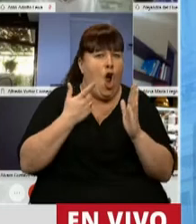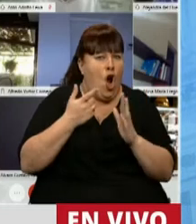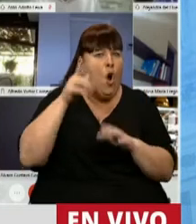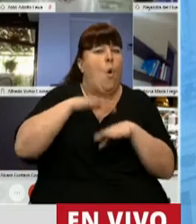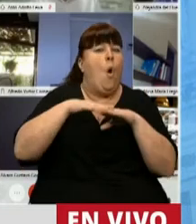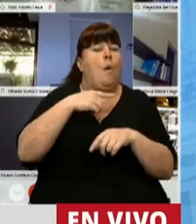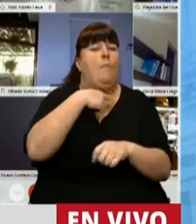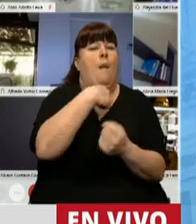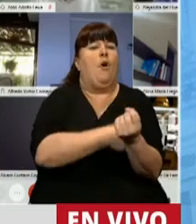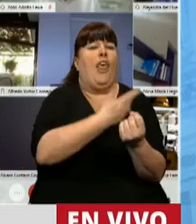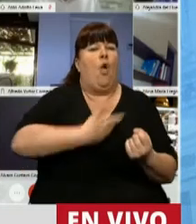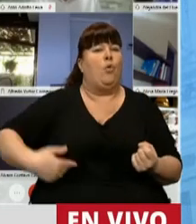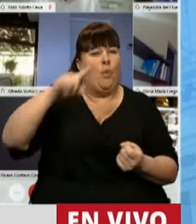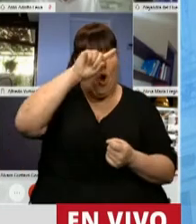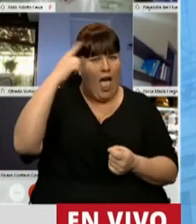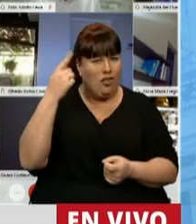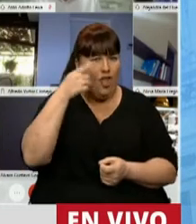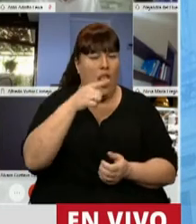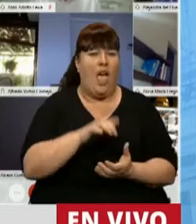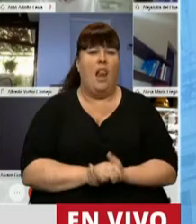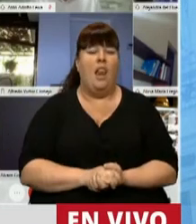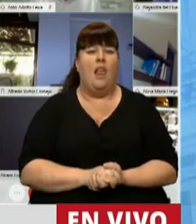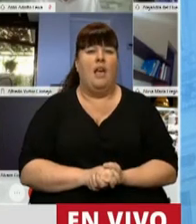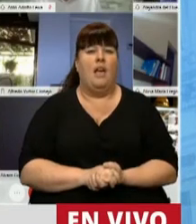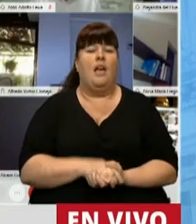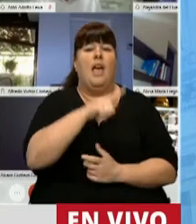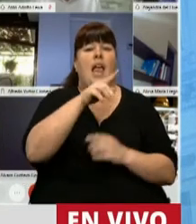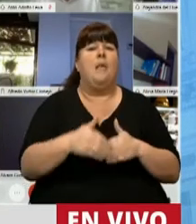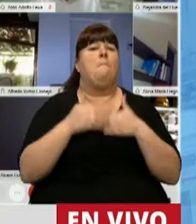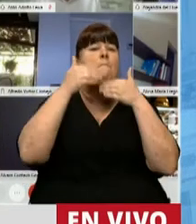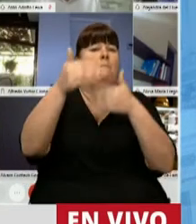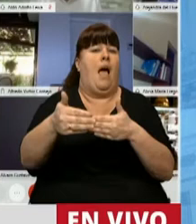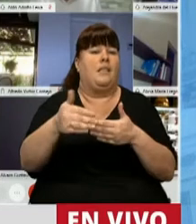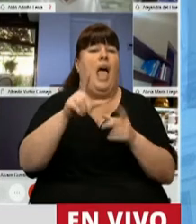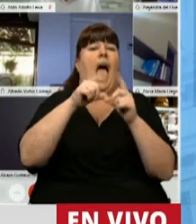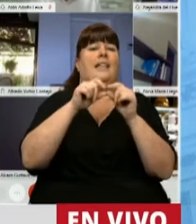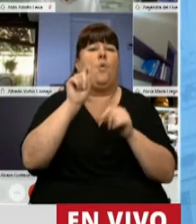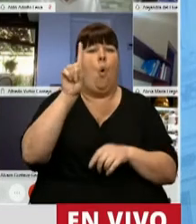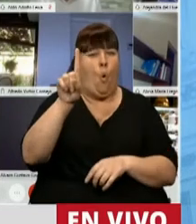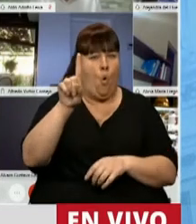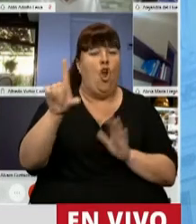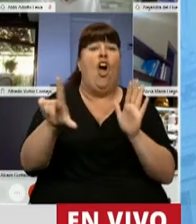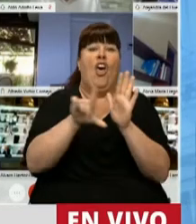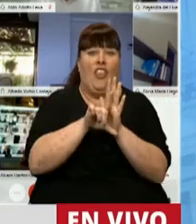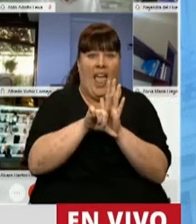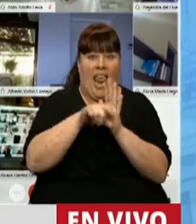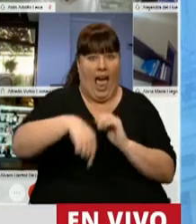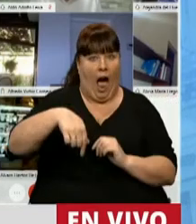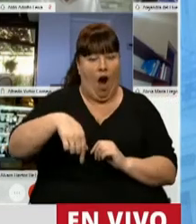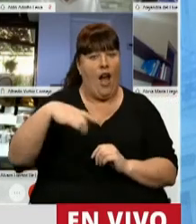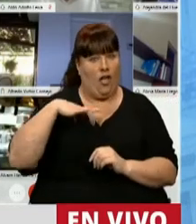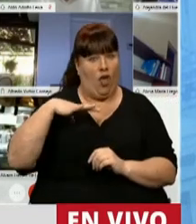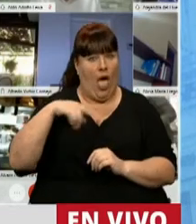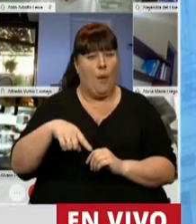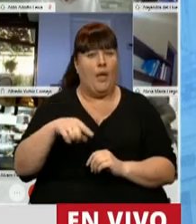cometiendo el Ejecutivo Nacional. El Ejecutivo Nacional prorroga el artículo 1 de la ley que está vigente,